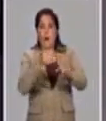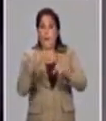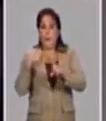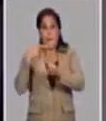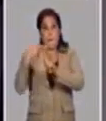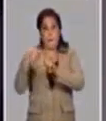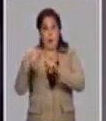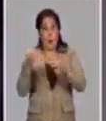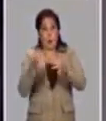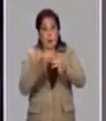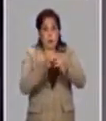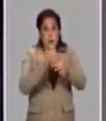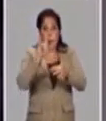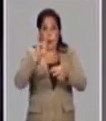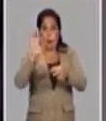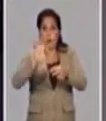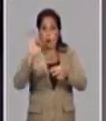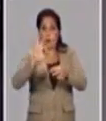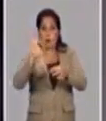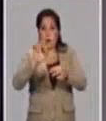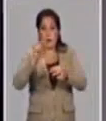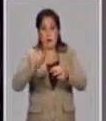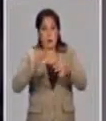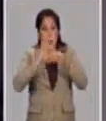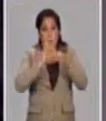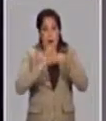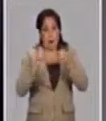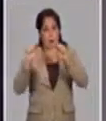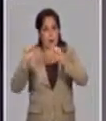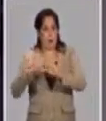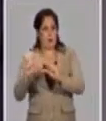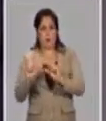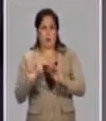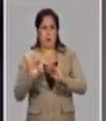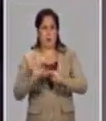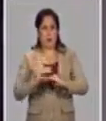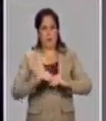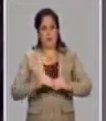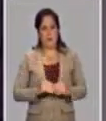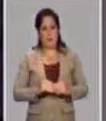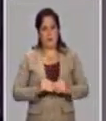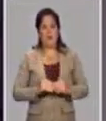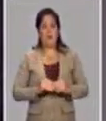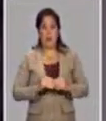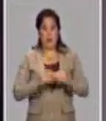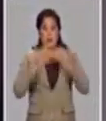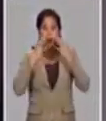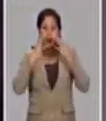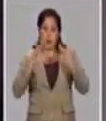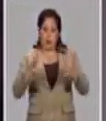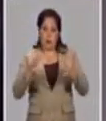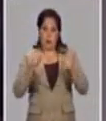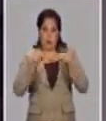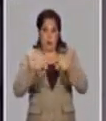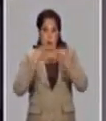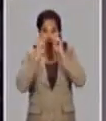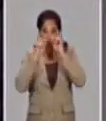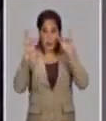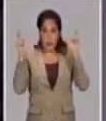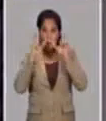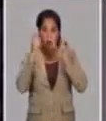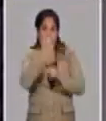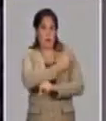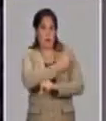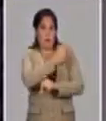una reducción de más del 90 por ciento de los casos graves y críticos. Quiere decir que el impacto mayor que se está viendo